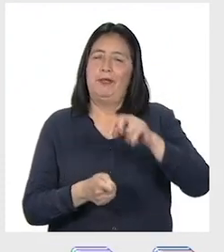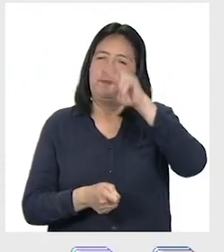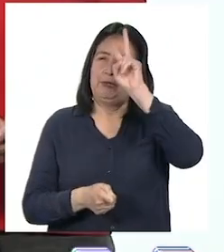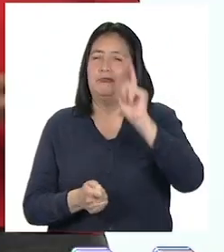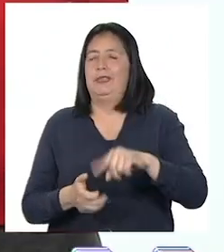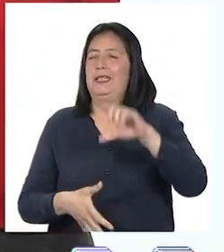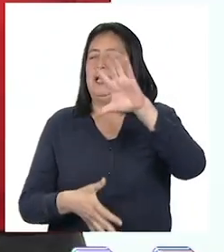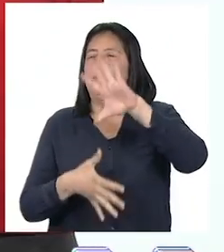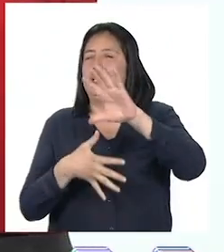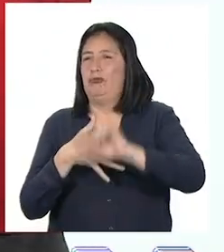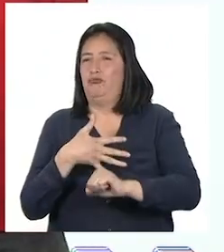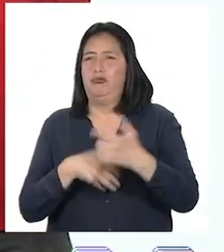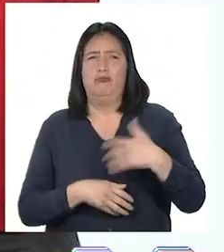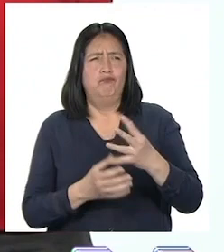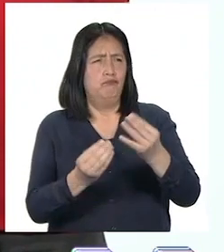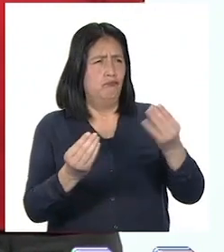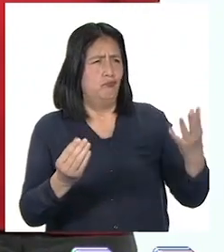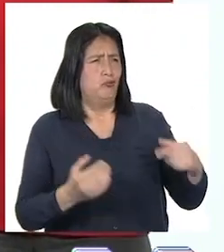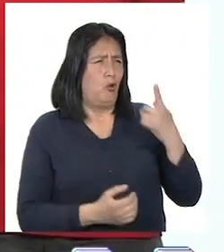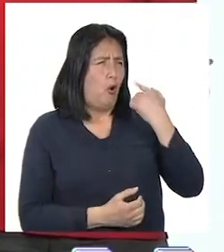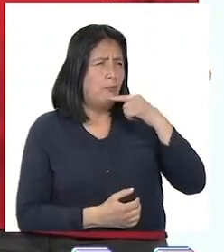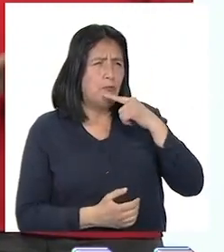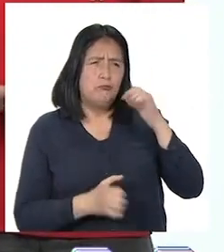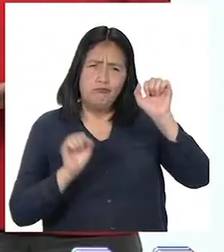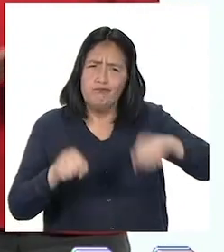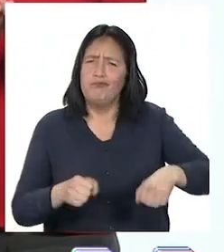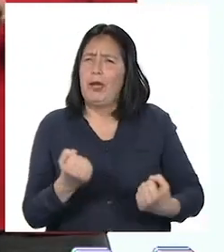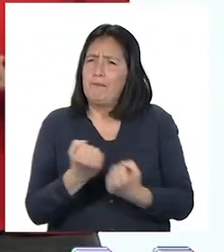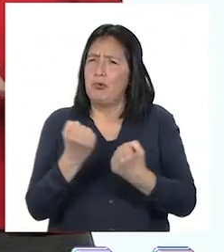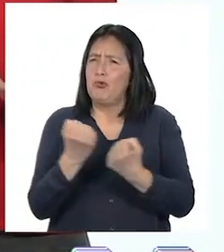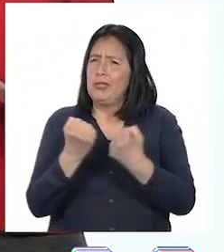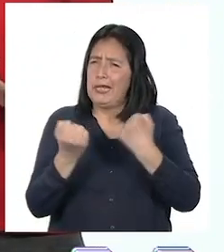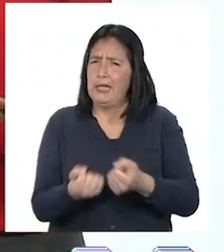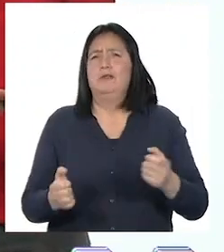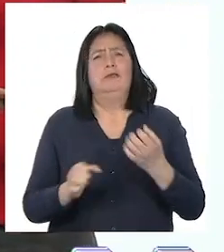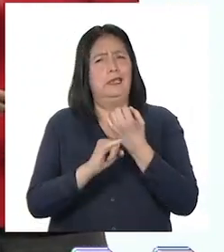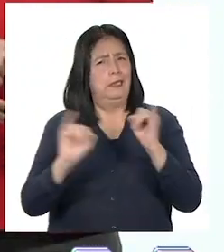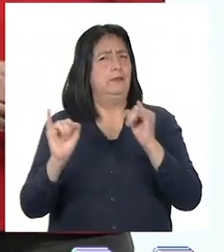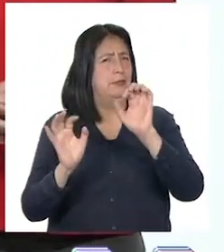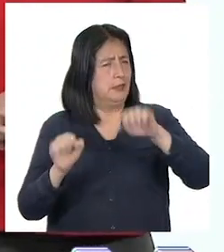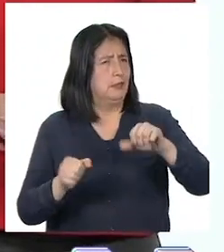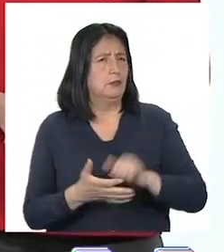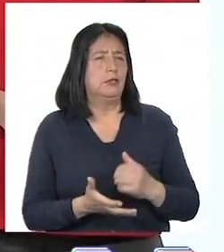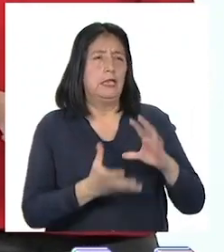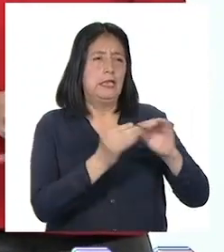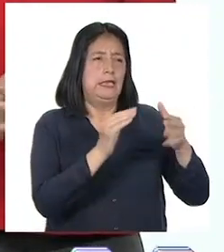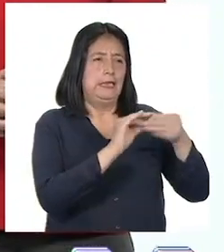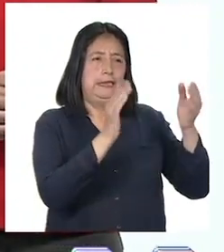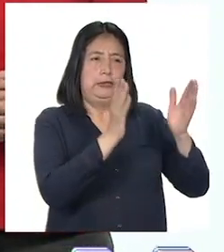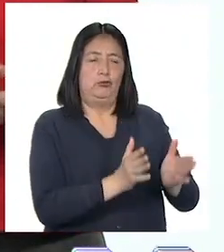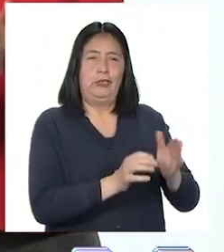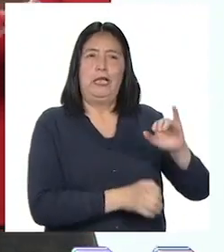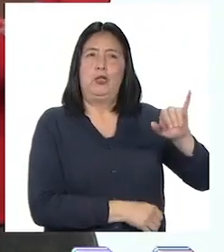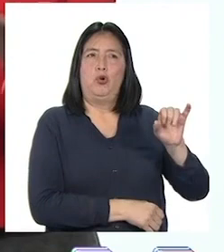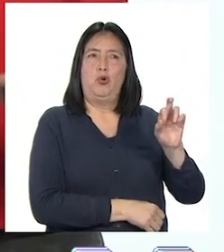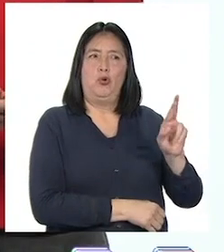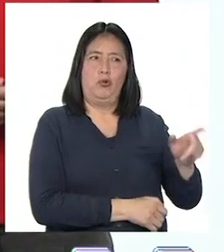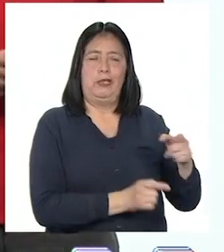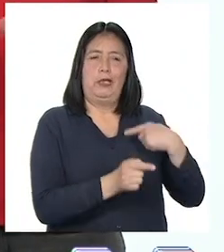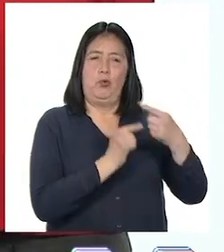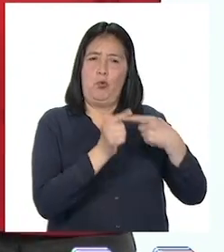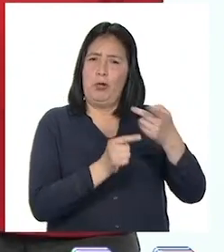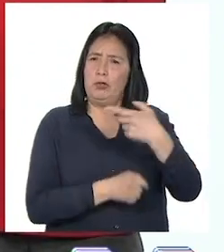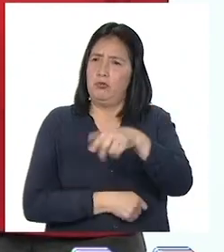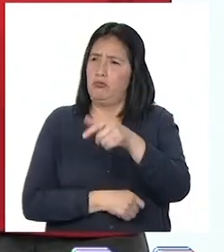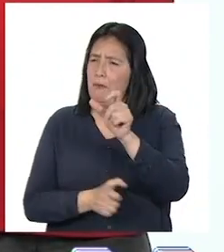del Sur. Miles de hombres y mujeres contribuyeron a la campaña de independencia. El historiador Jorge Basadre nos cuenta que mientras